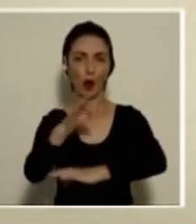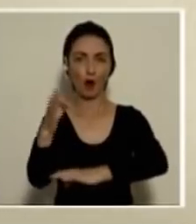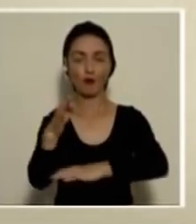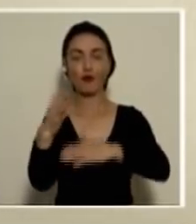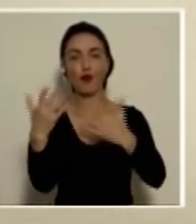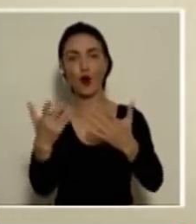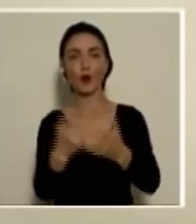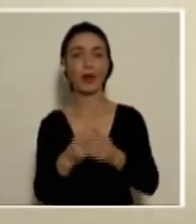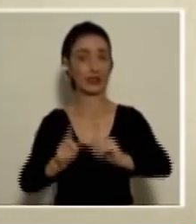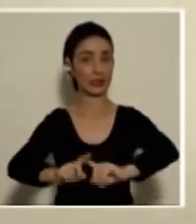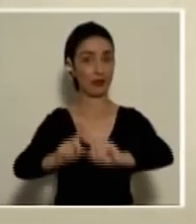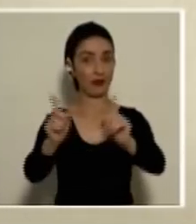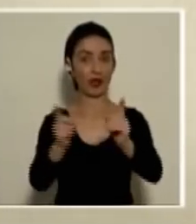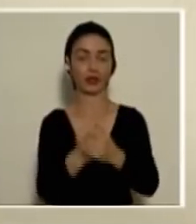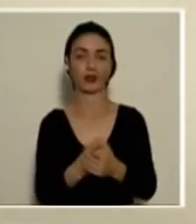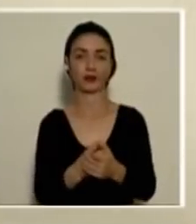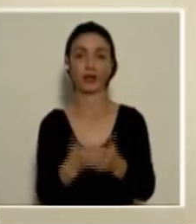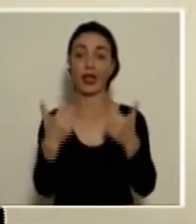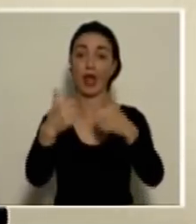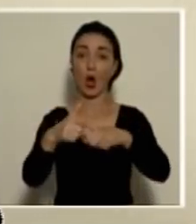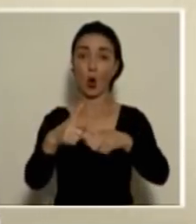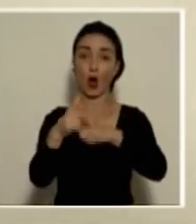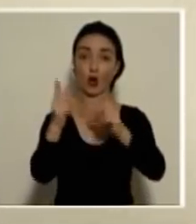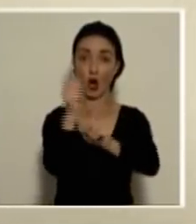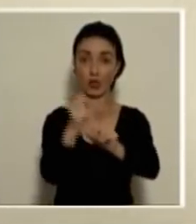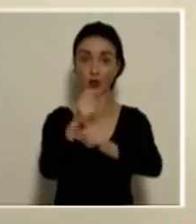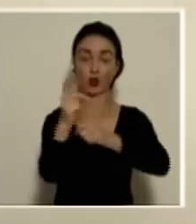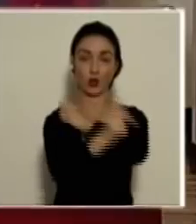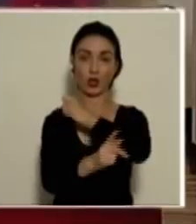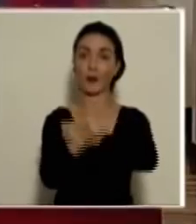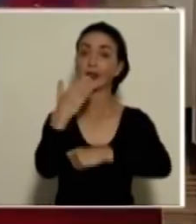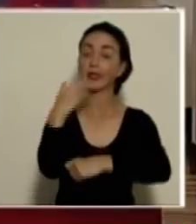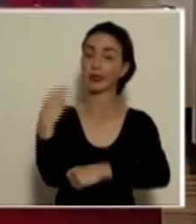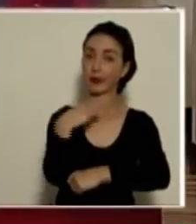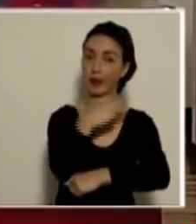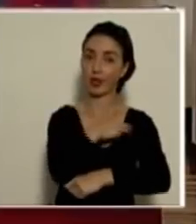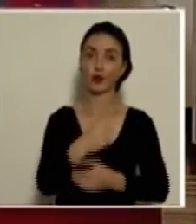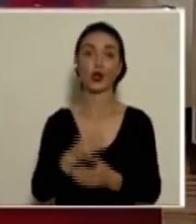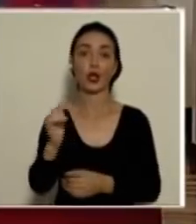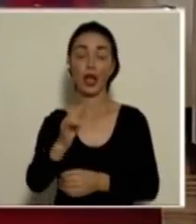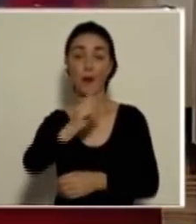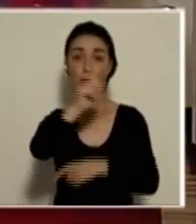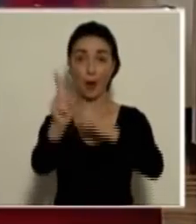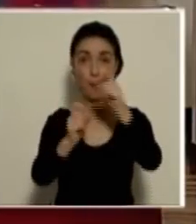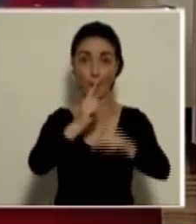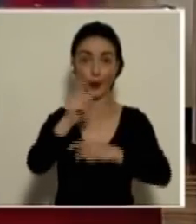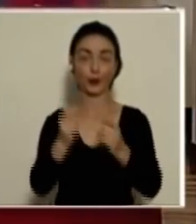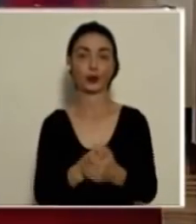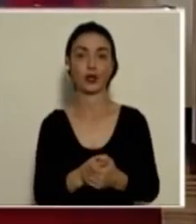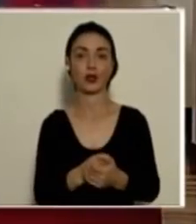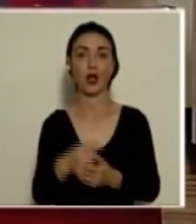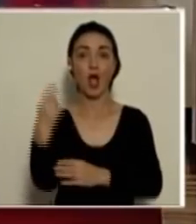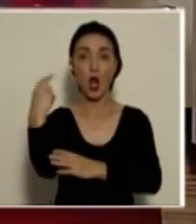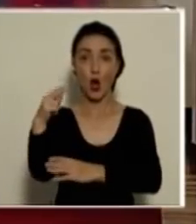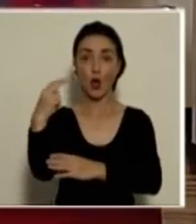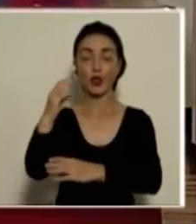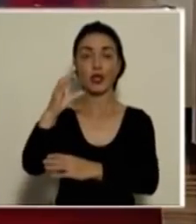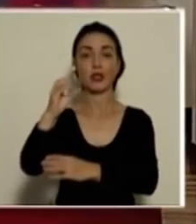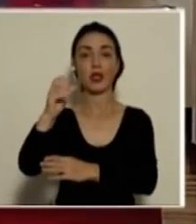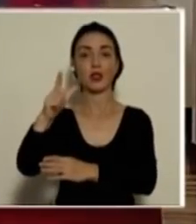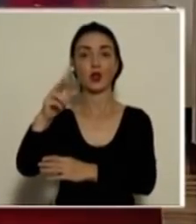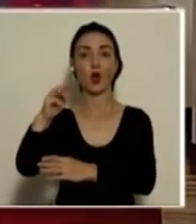consecuente de acuerdo a lo que ocurre en el país. Gracias, señor ministro. Tenemos también consultas por parte de Noticias